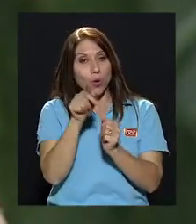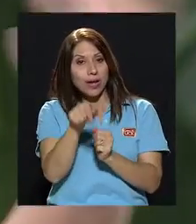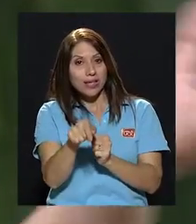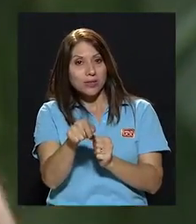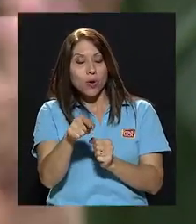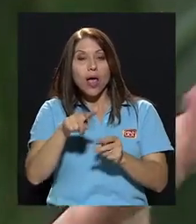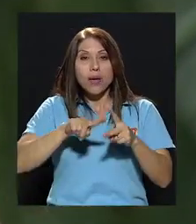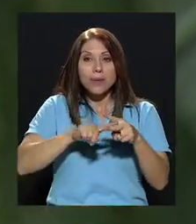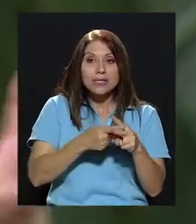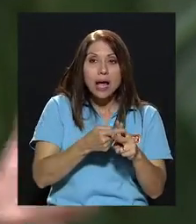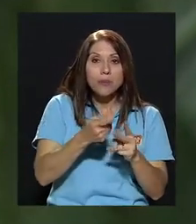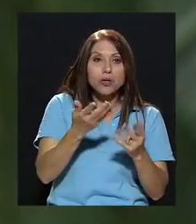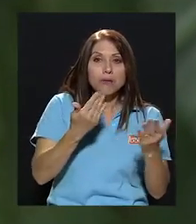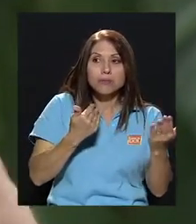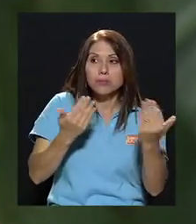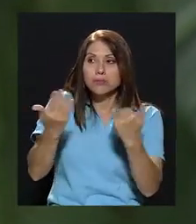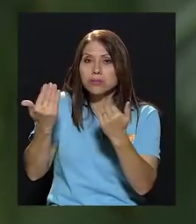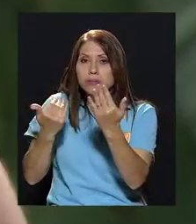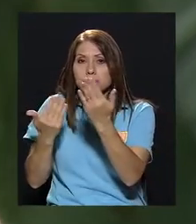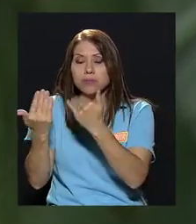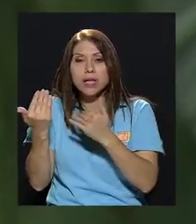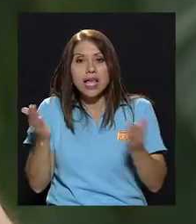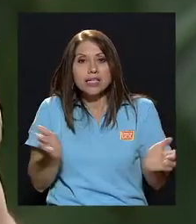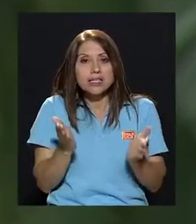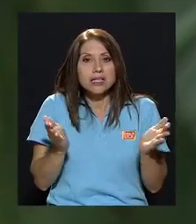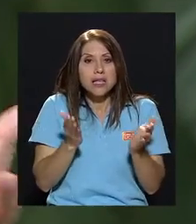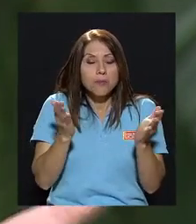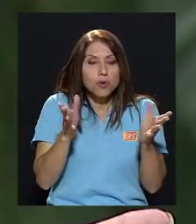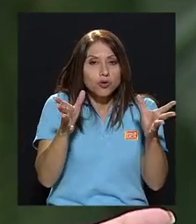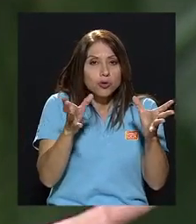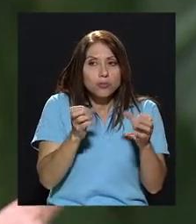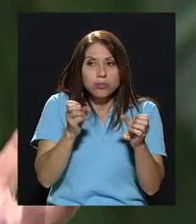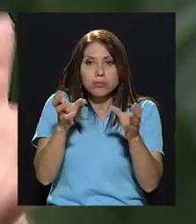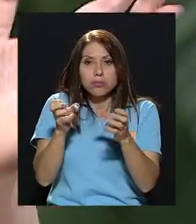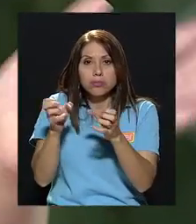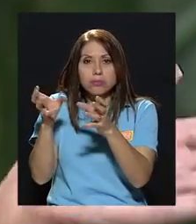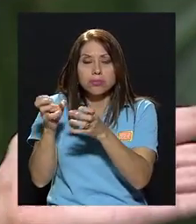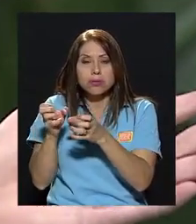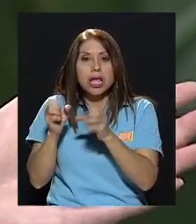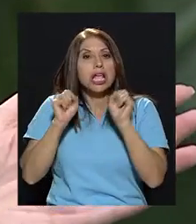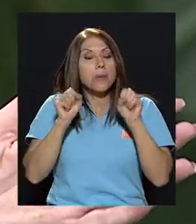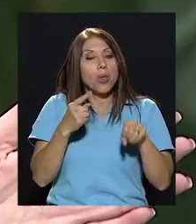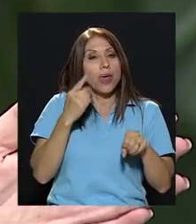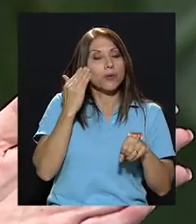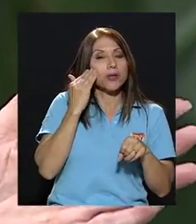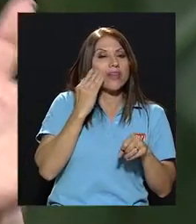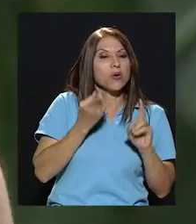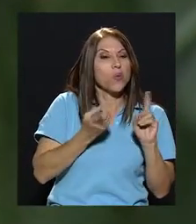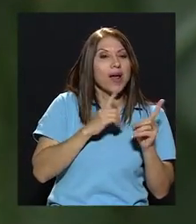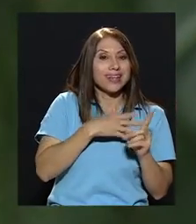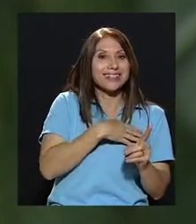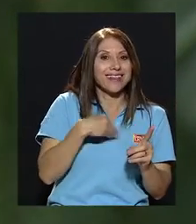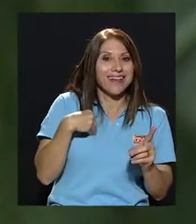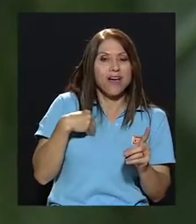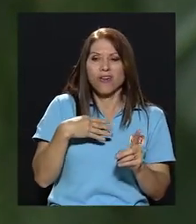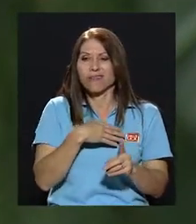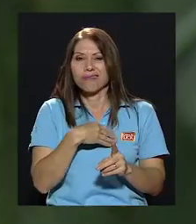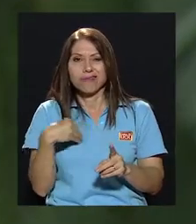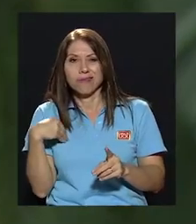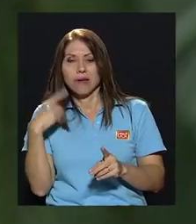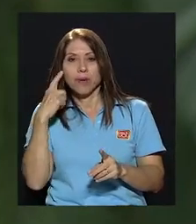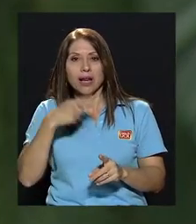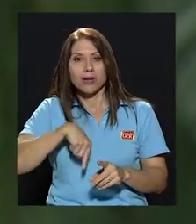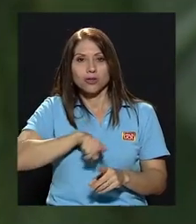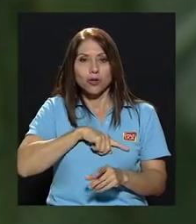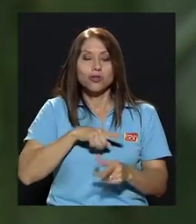eso empezamos a recibir ese montón de estímulos que podamos catalogarlos como agradables o desagradables para nosotros